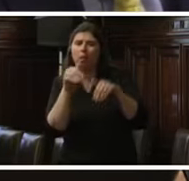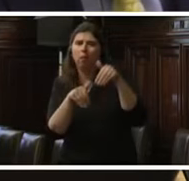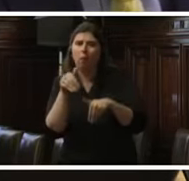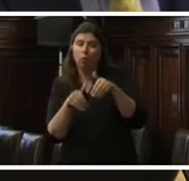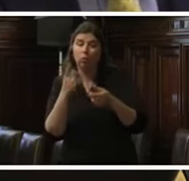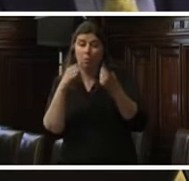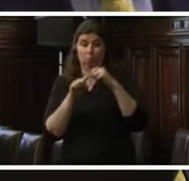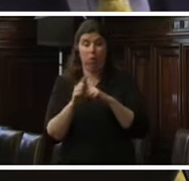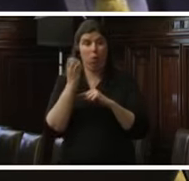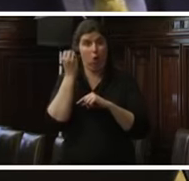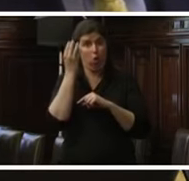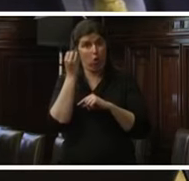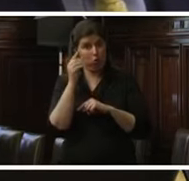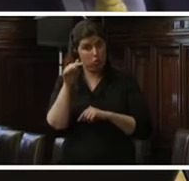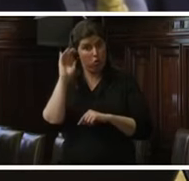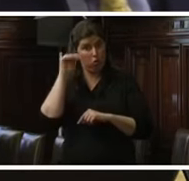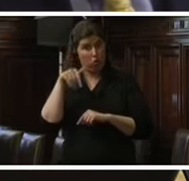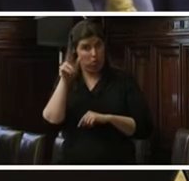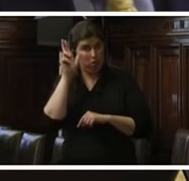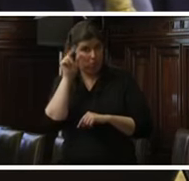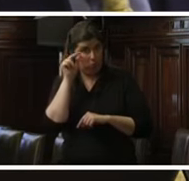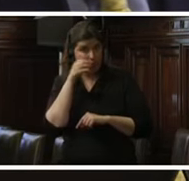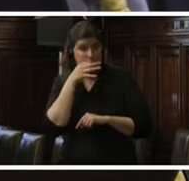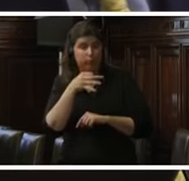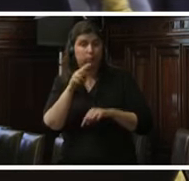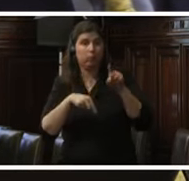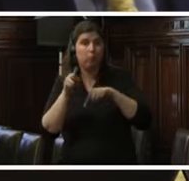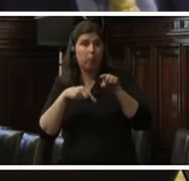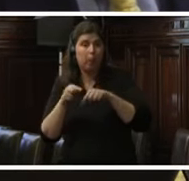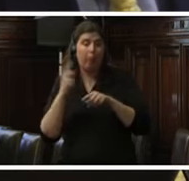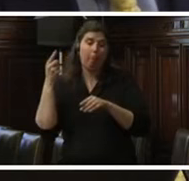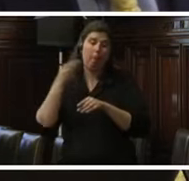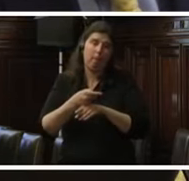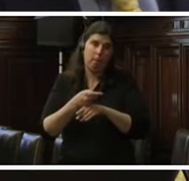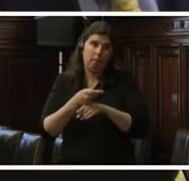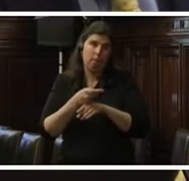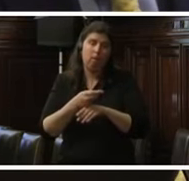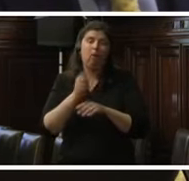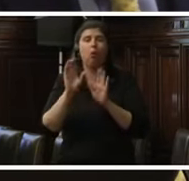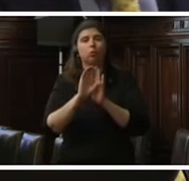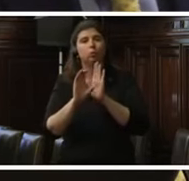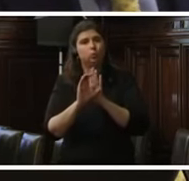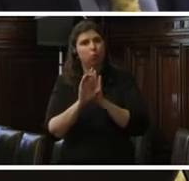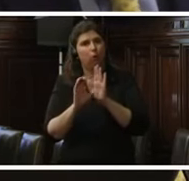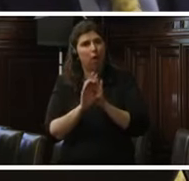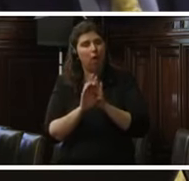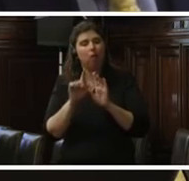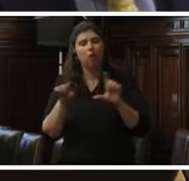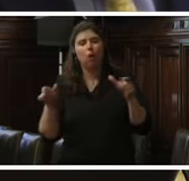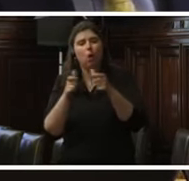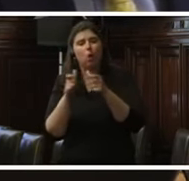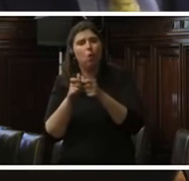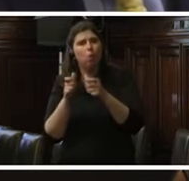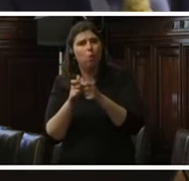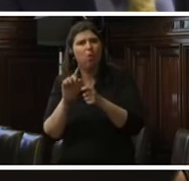Congreso de la República ha admitido a trámite el pedido de acusación constitucional promovido por este grupo de ex-miembros de la